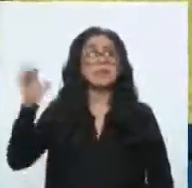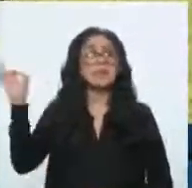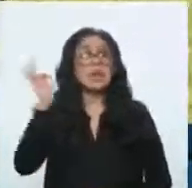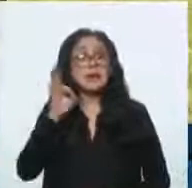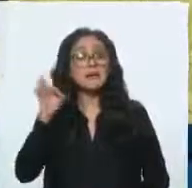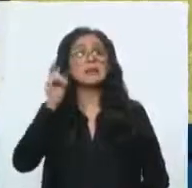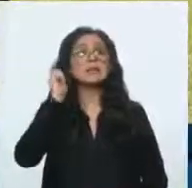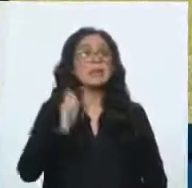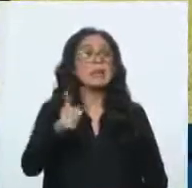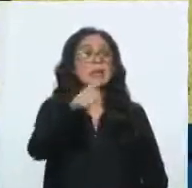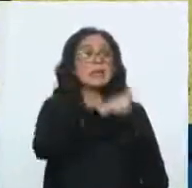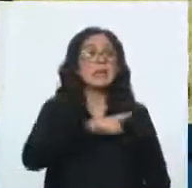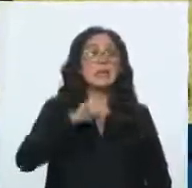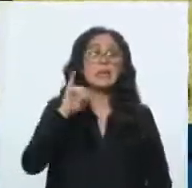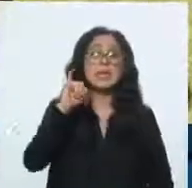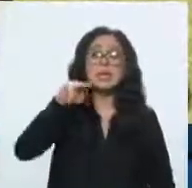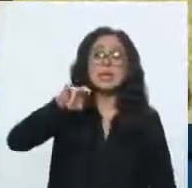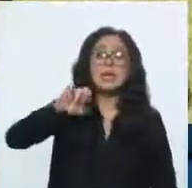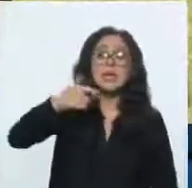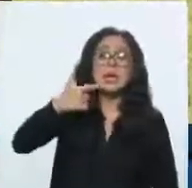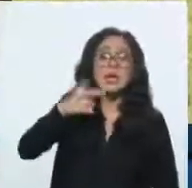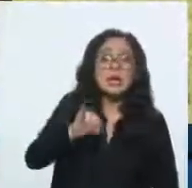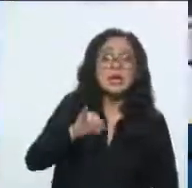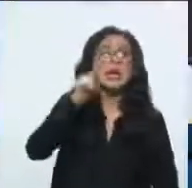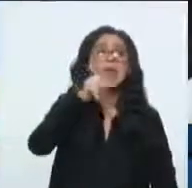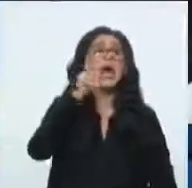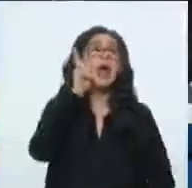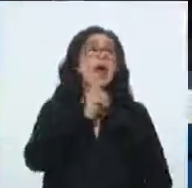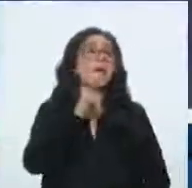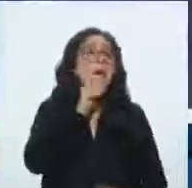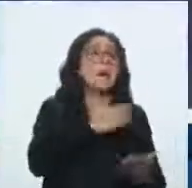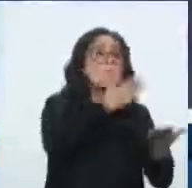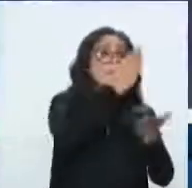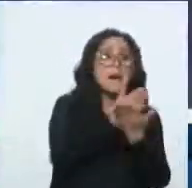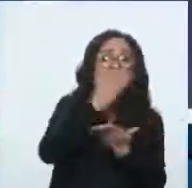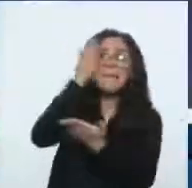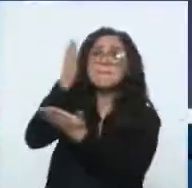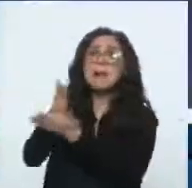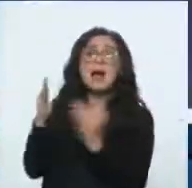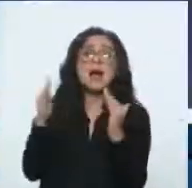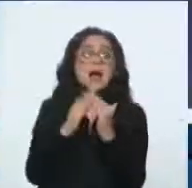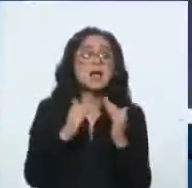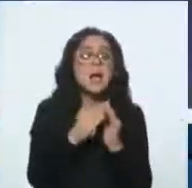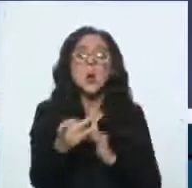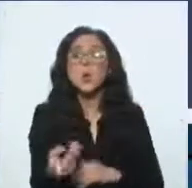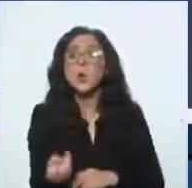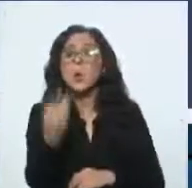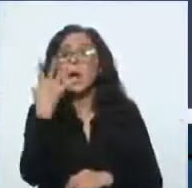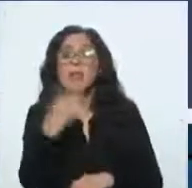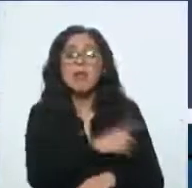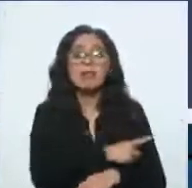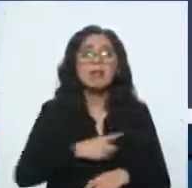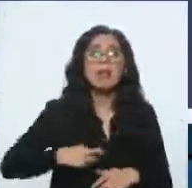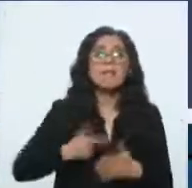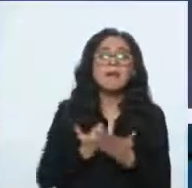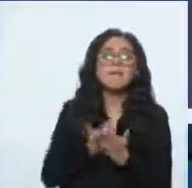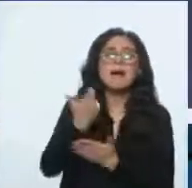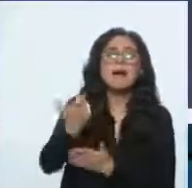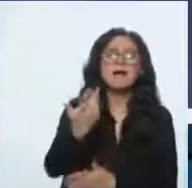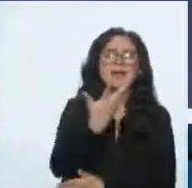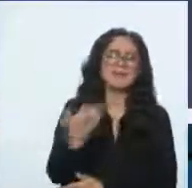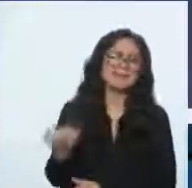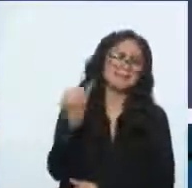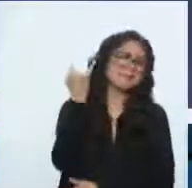la puerta a las personas para verificar cuántas mascotas tienen y de ahí cobrarles 500 pesos, que no sé si hasta incluso andaban